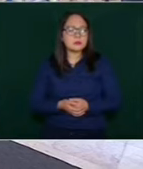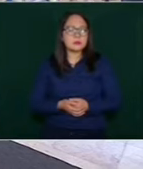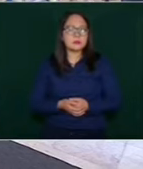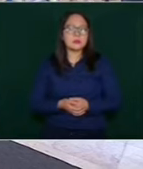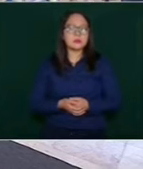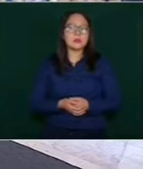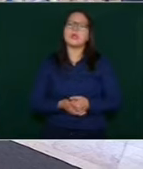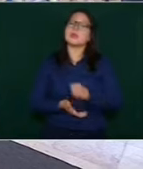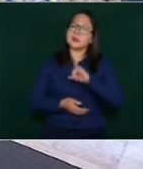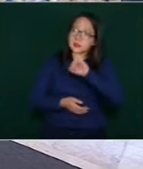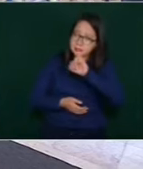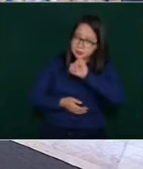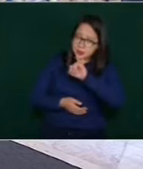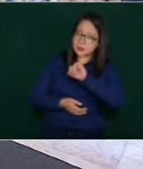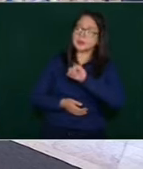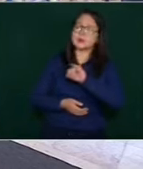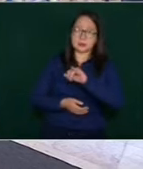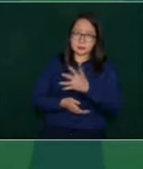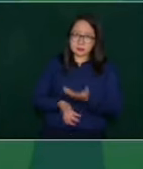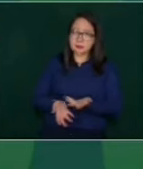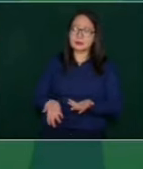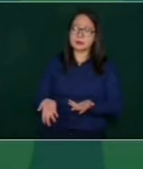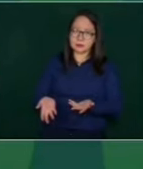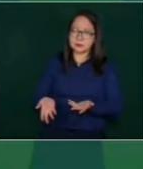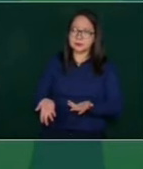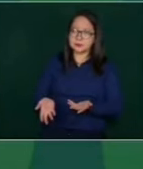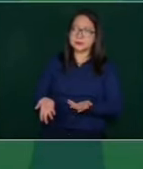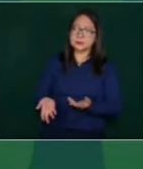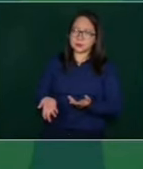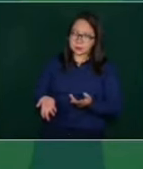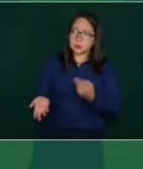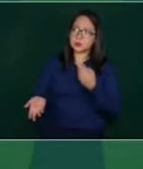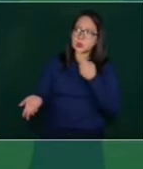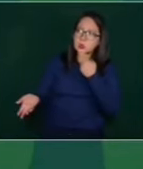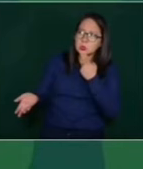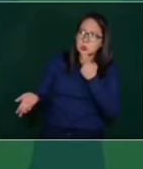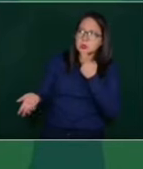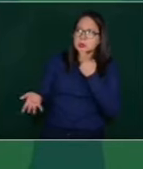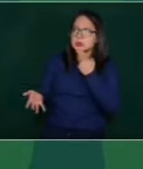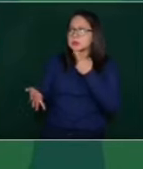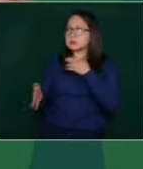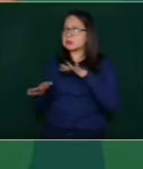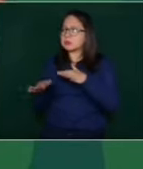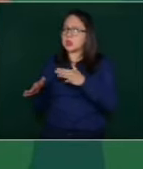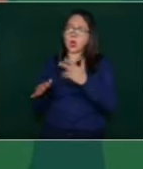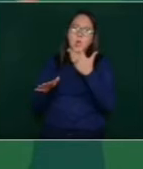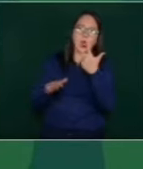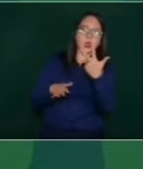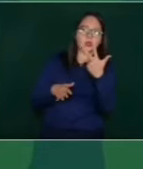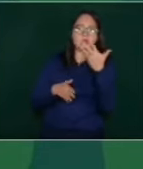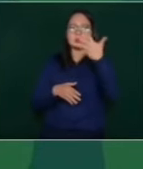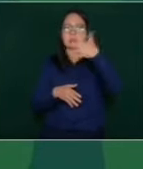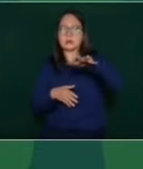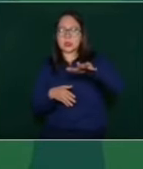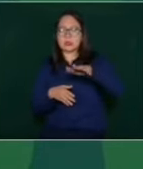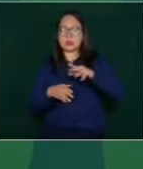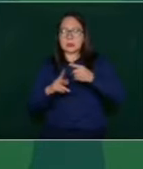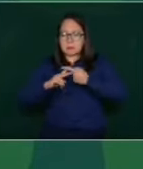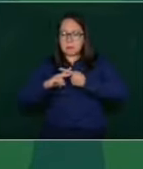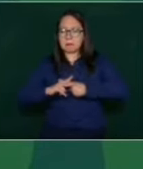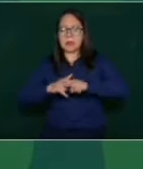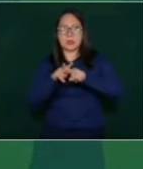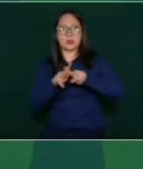Ah, sí, y se usa y tiene como ocho, diez vuelos los que iniciaron.